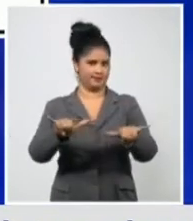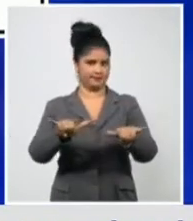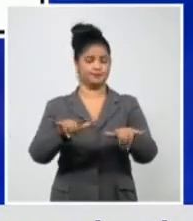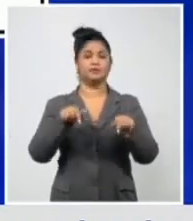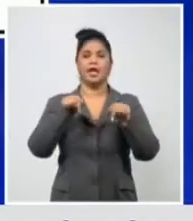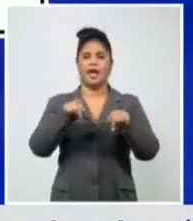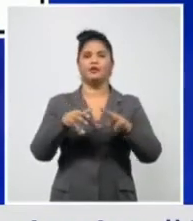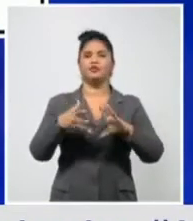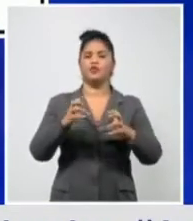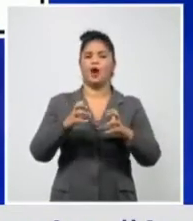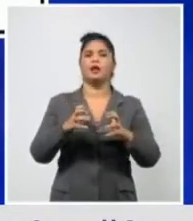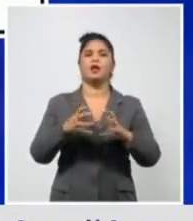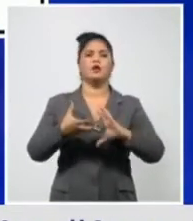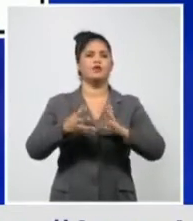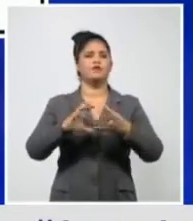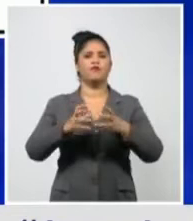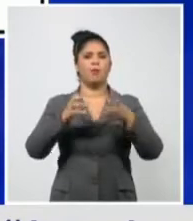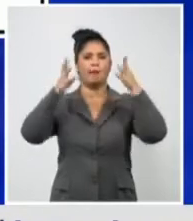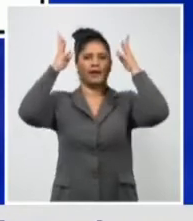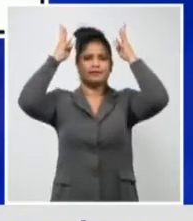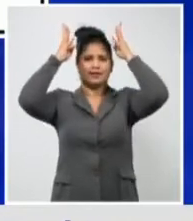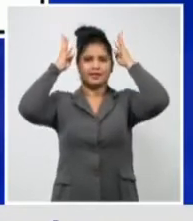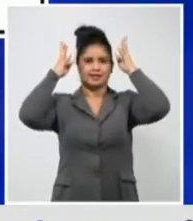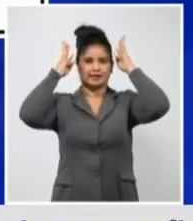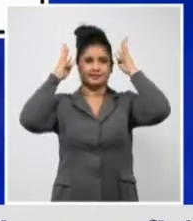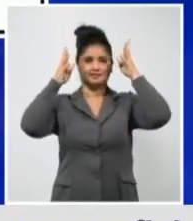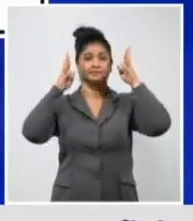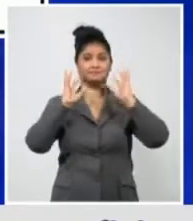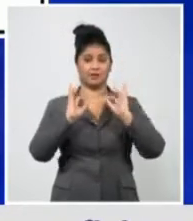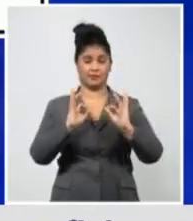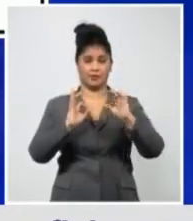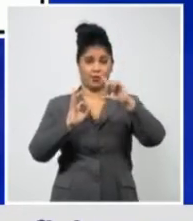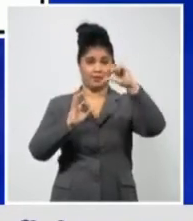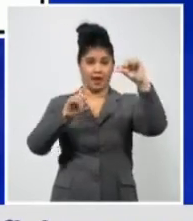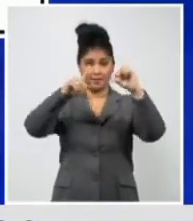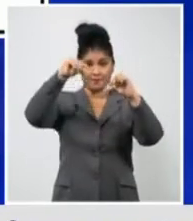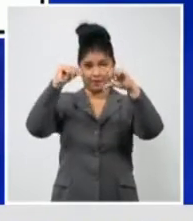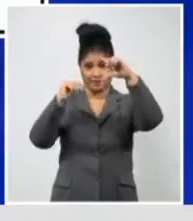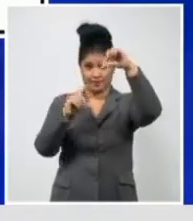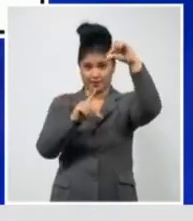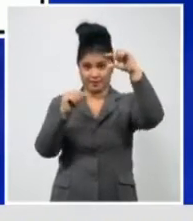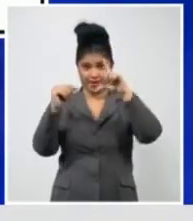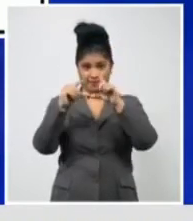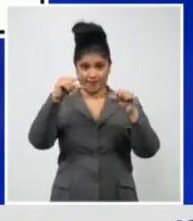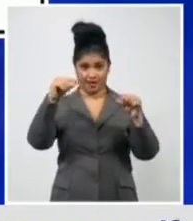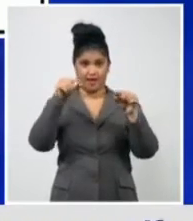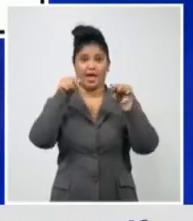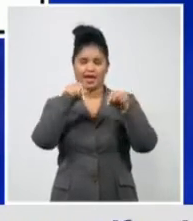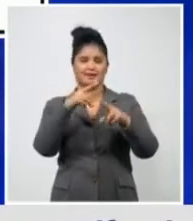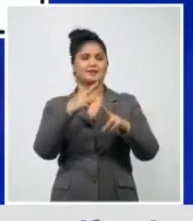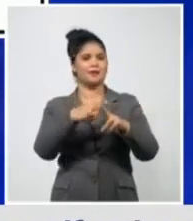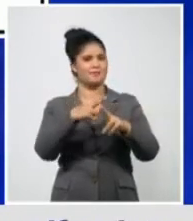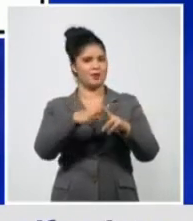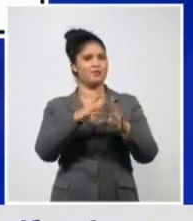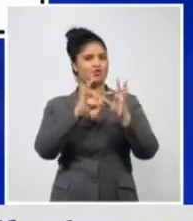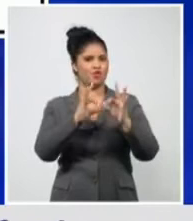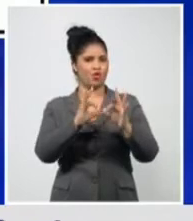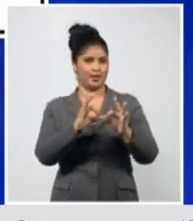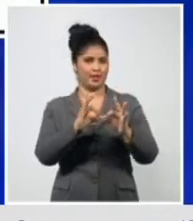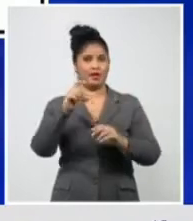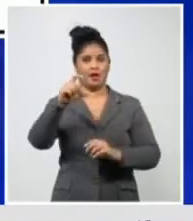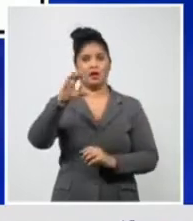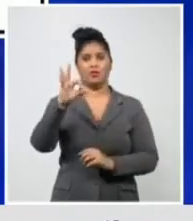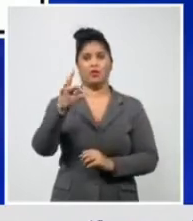Esa es una función de la espícula. Y la otra función es que la espícula también es capaz de inducir la